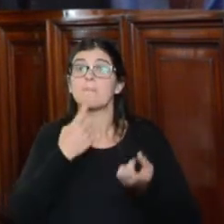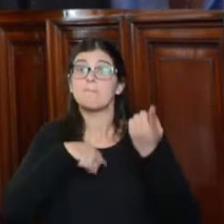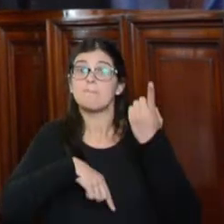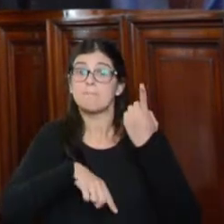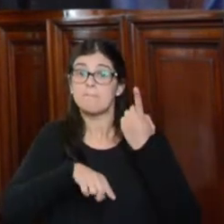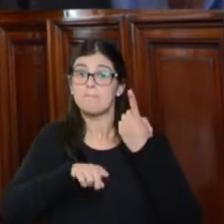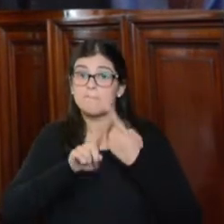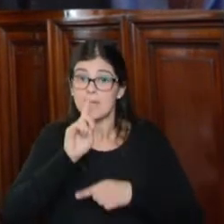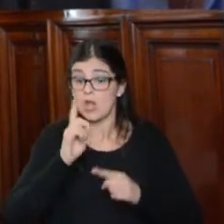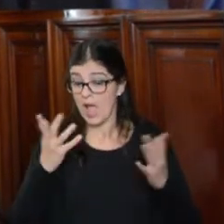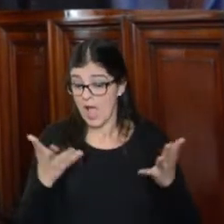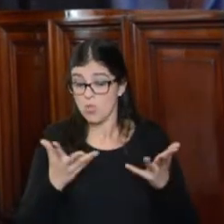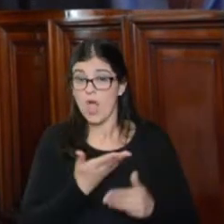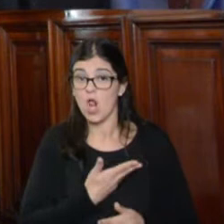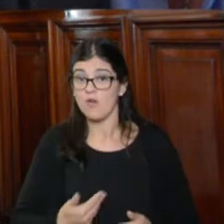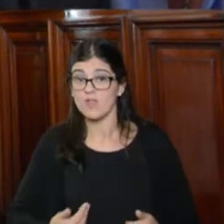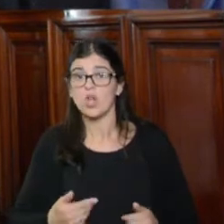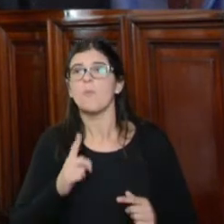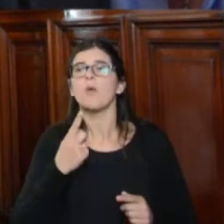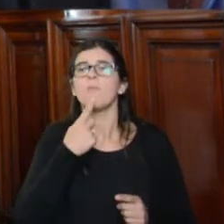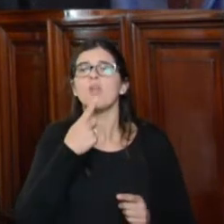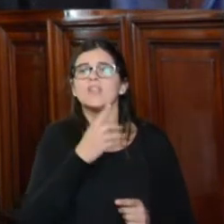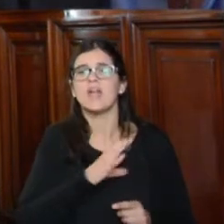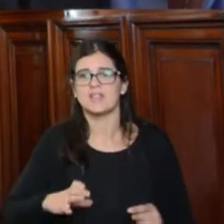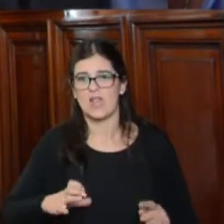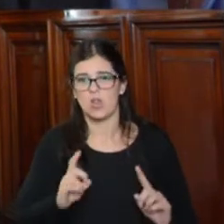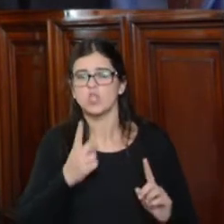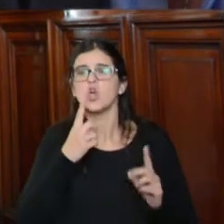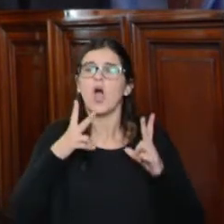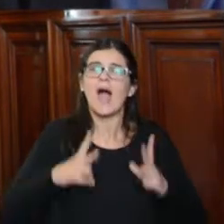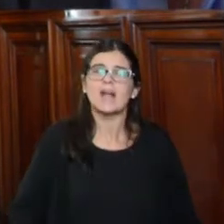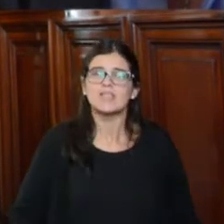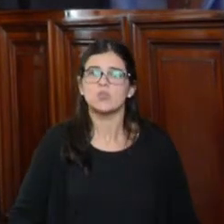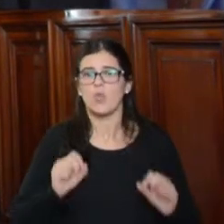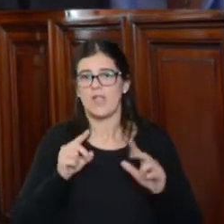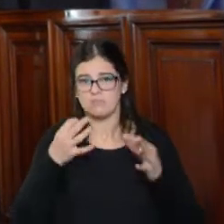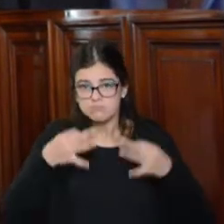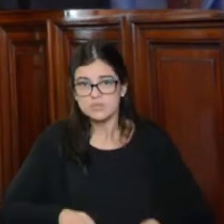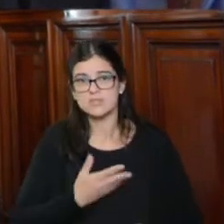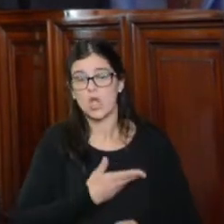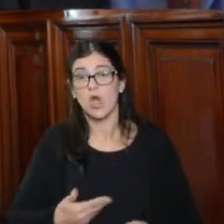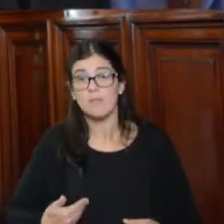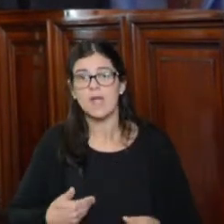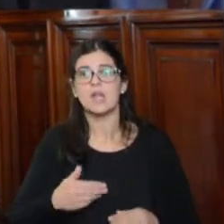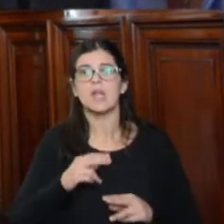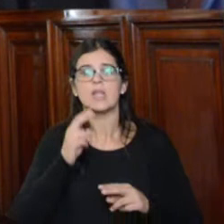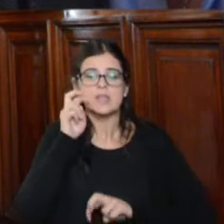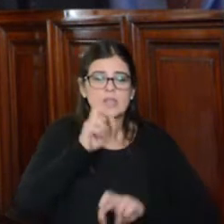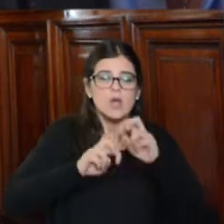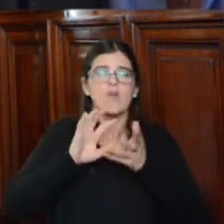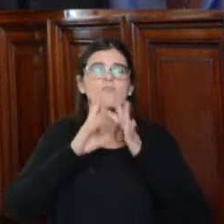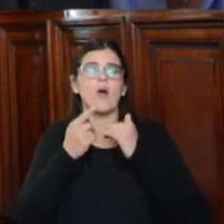el actual gobierno, porque no es una política de Estado, son actitudes del gobierno, está recurriendo a mecanismos